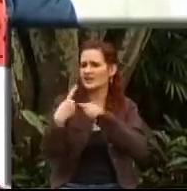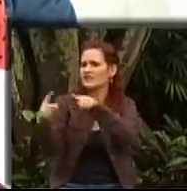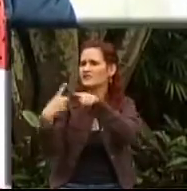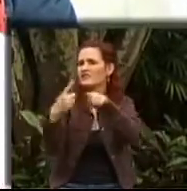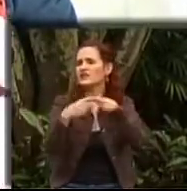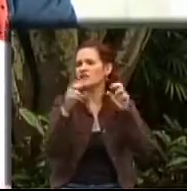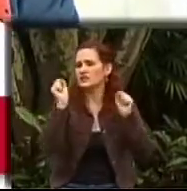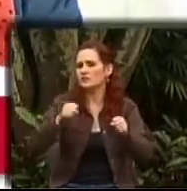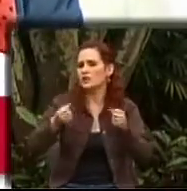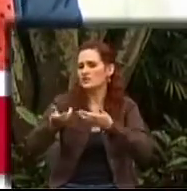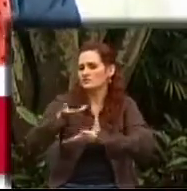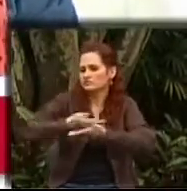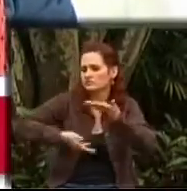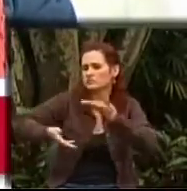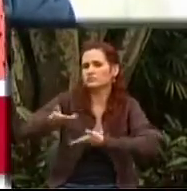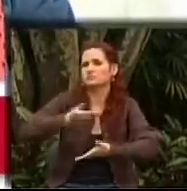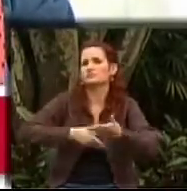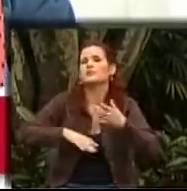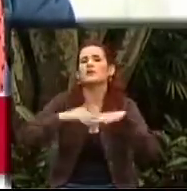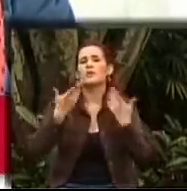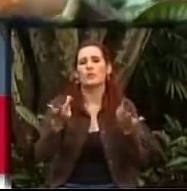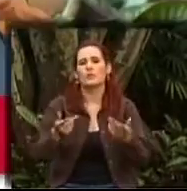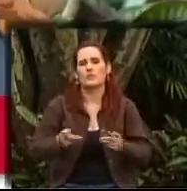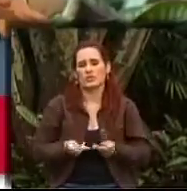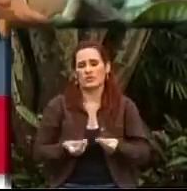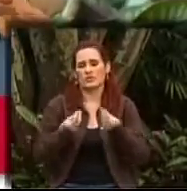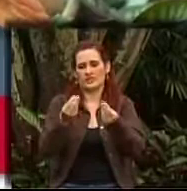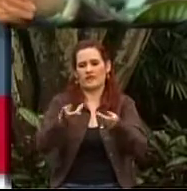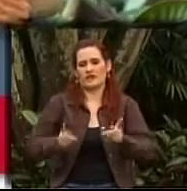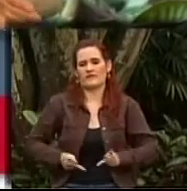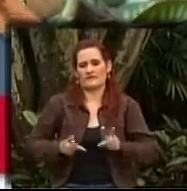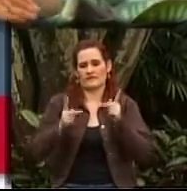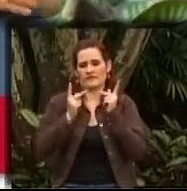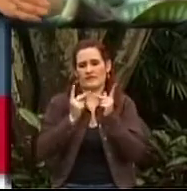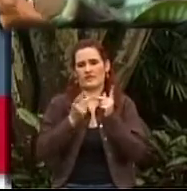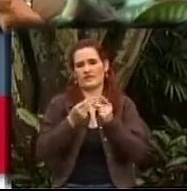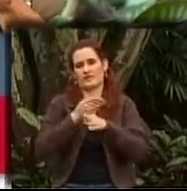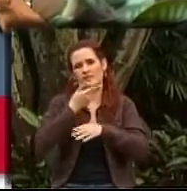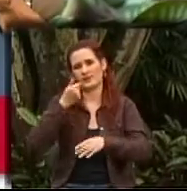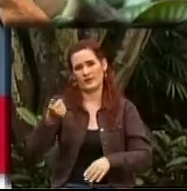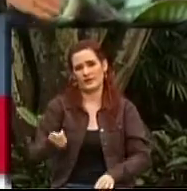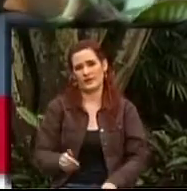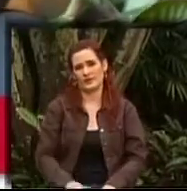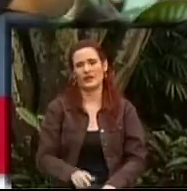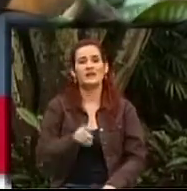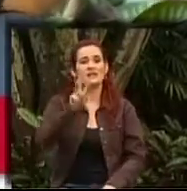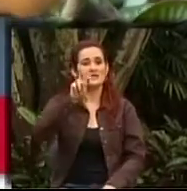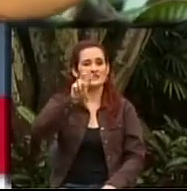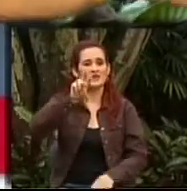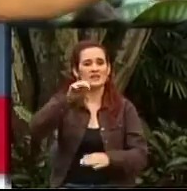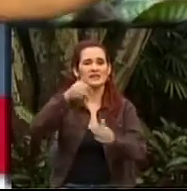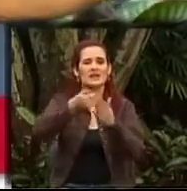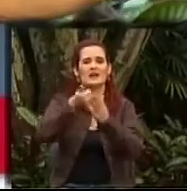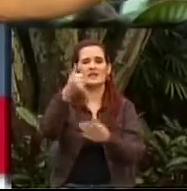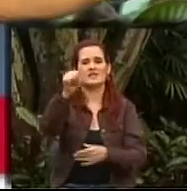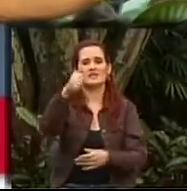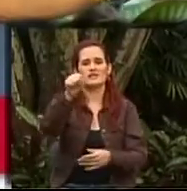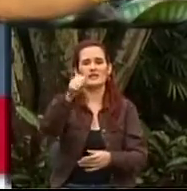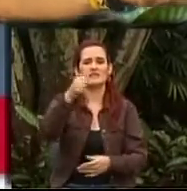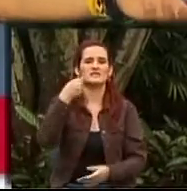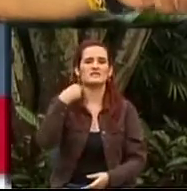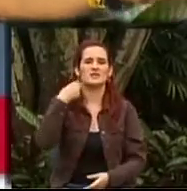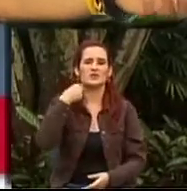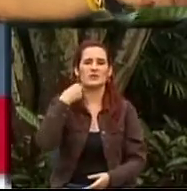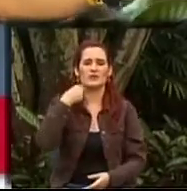para que estas personas cada día mejoren su calidad de vida. Entre el 7 y el 10 de noviembre. Toda la información seguramente la vamos a tener en nuestro